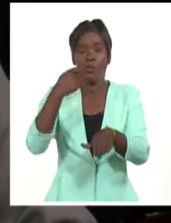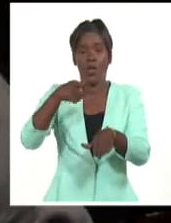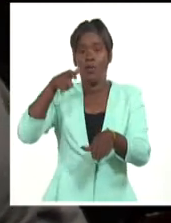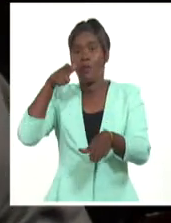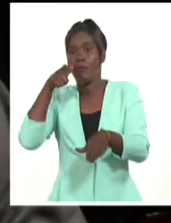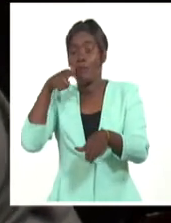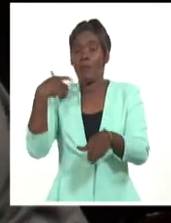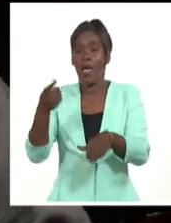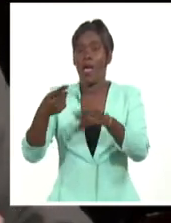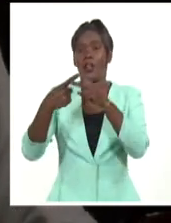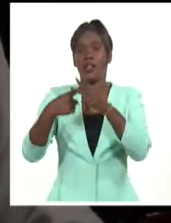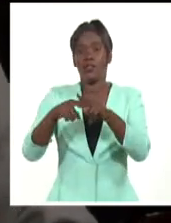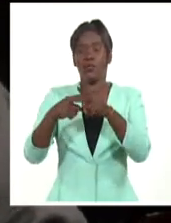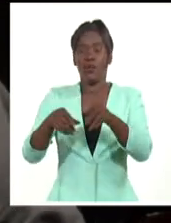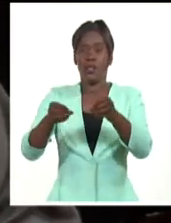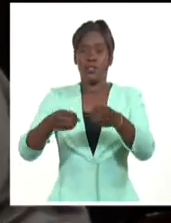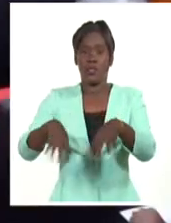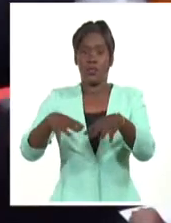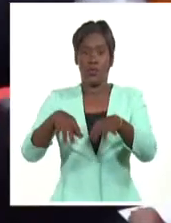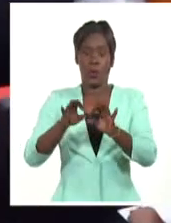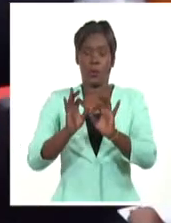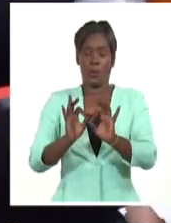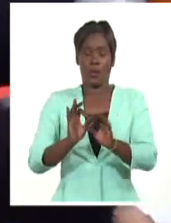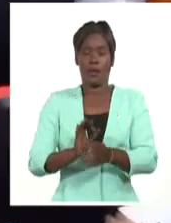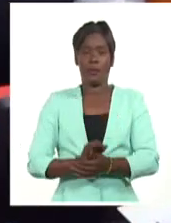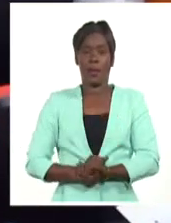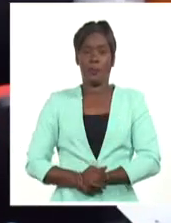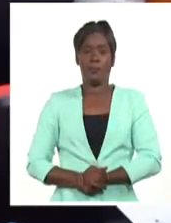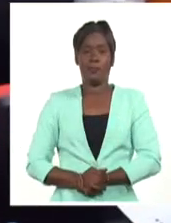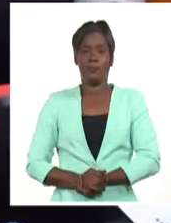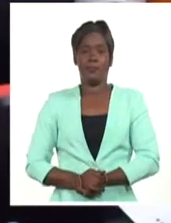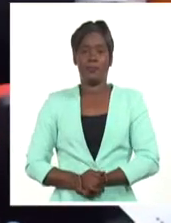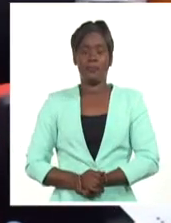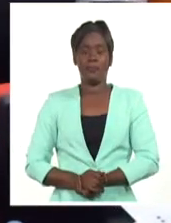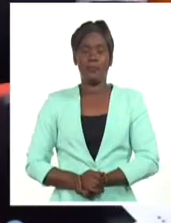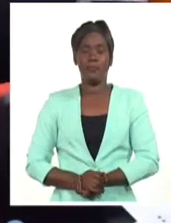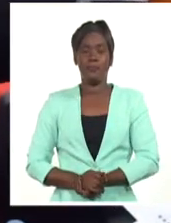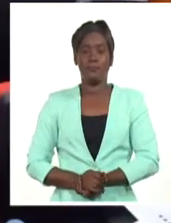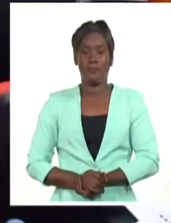la solución gradual de sus problemas. Héctor Martínez, Sistema Informativo de la Televisión Cubana.